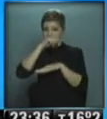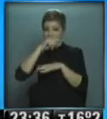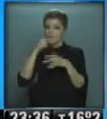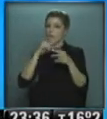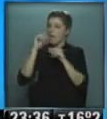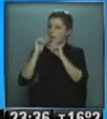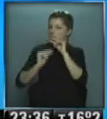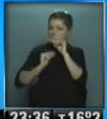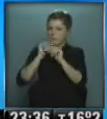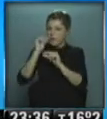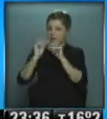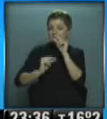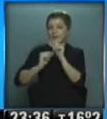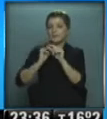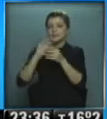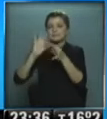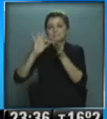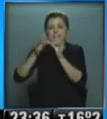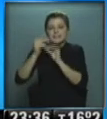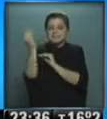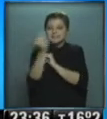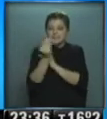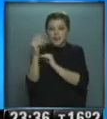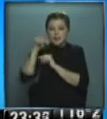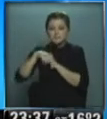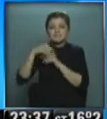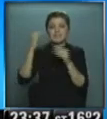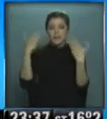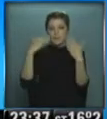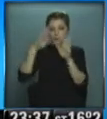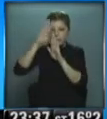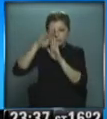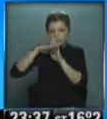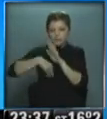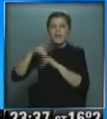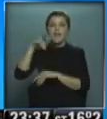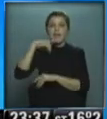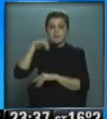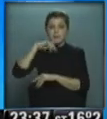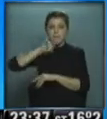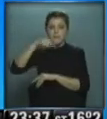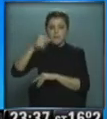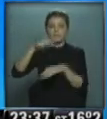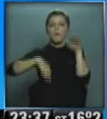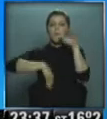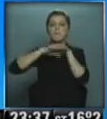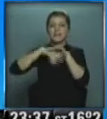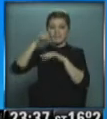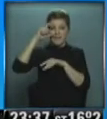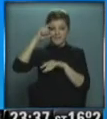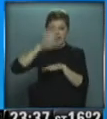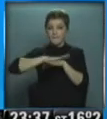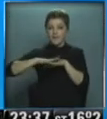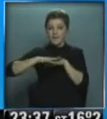poco a poco y acercándonos al fin de semana va a ir descendiendo muchísimo la temperatura el viernes vamos a tener una máxima de 10 grados una